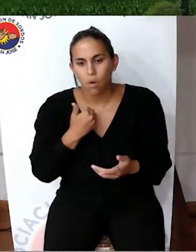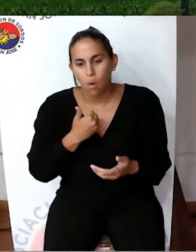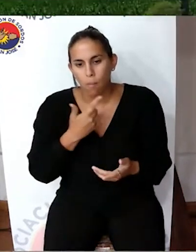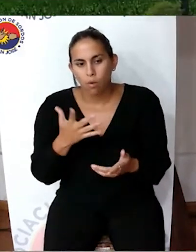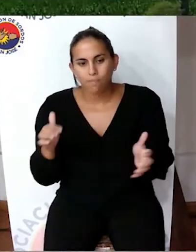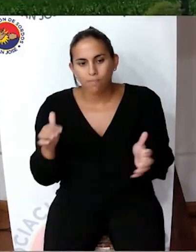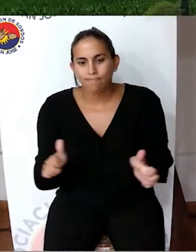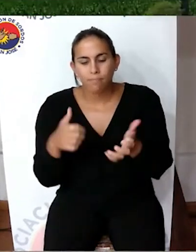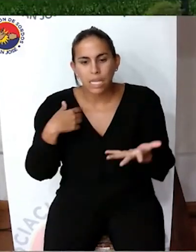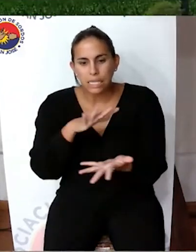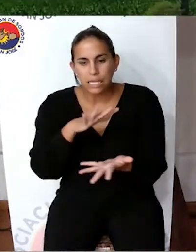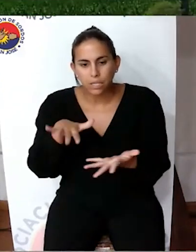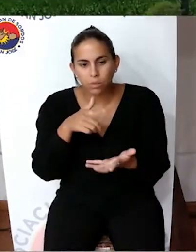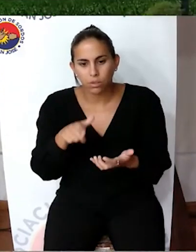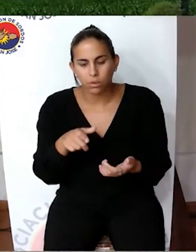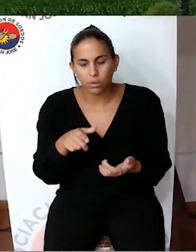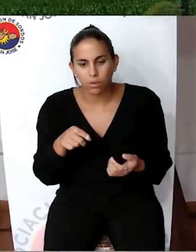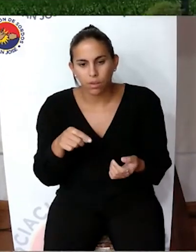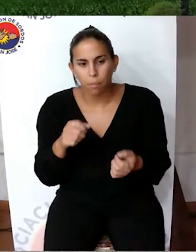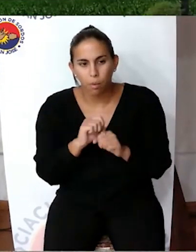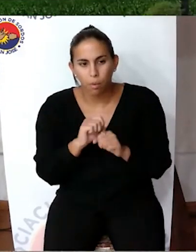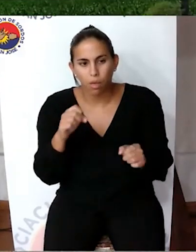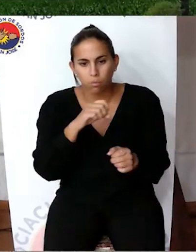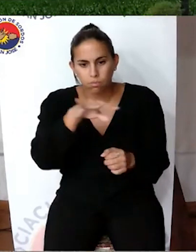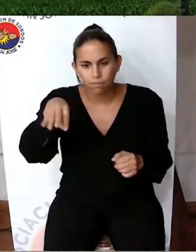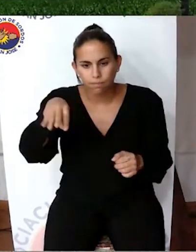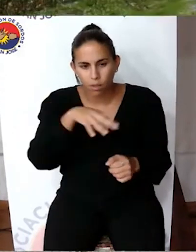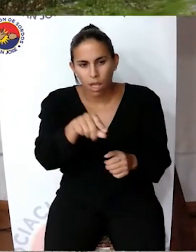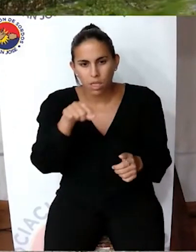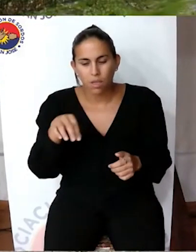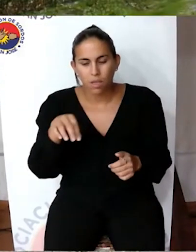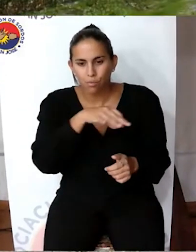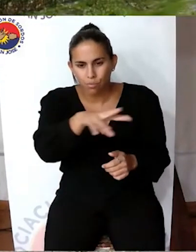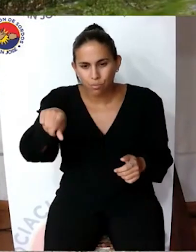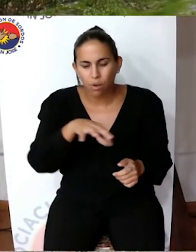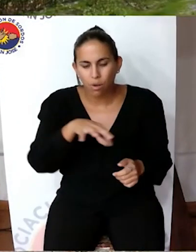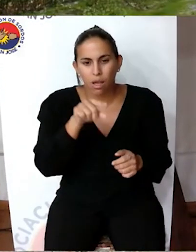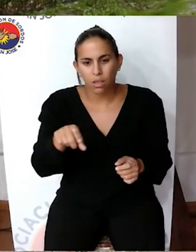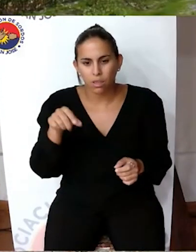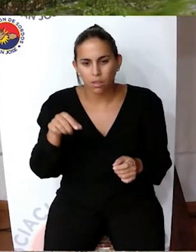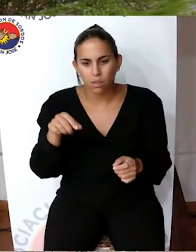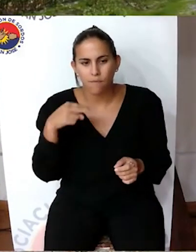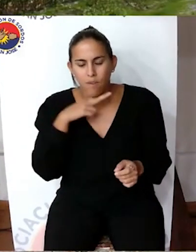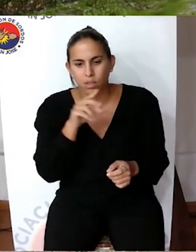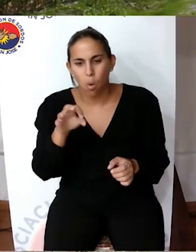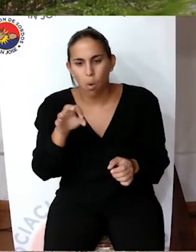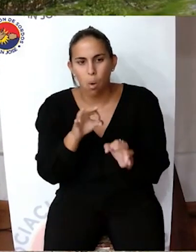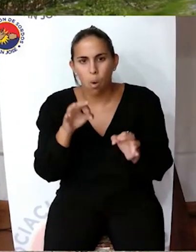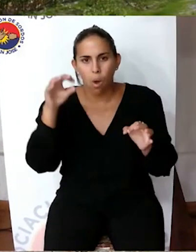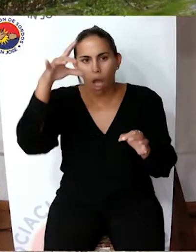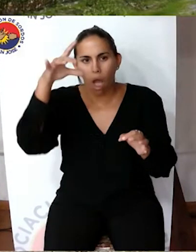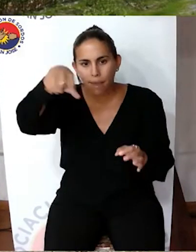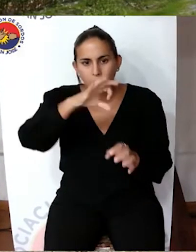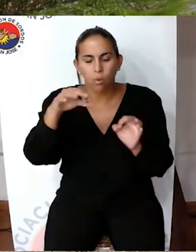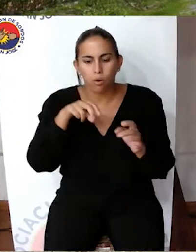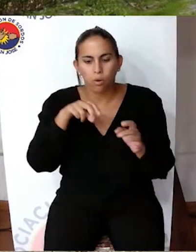suceder cuando se procede a la fumigación con plaguicidas, y ya sea por tierra o por aire. Queda en